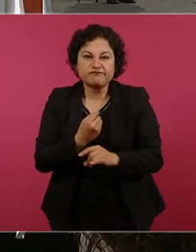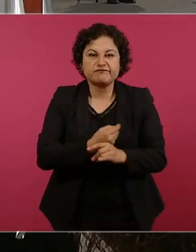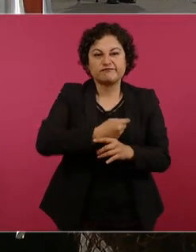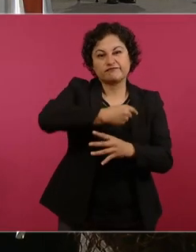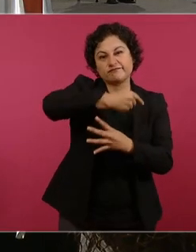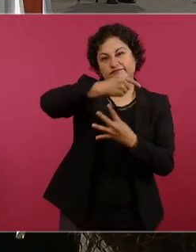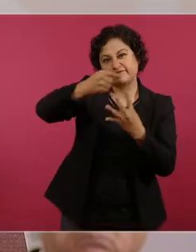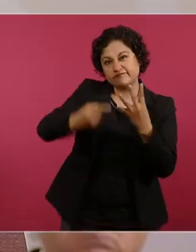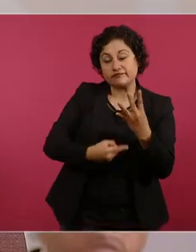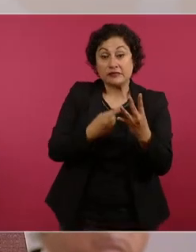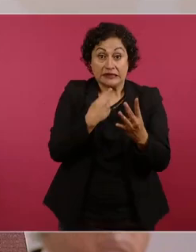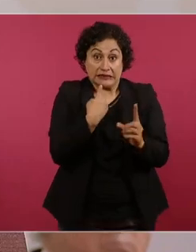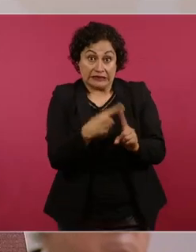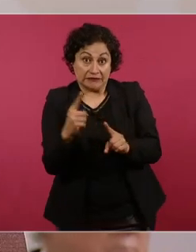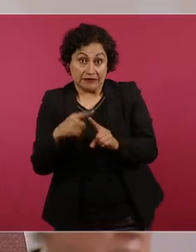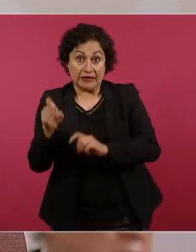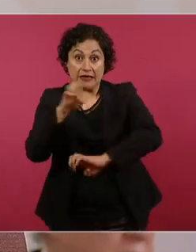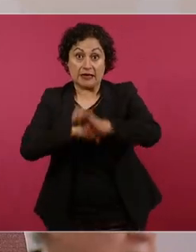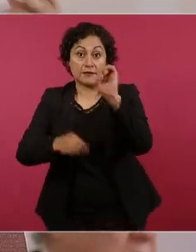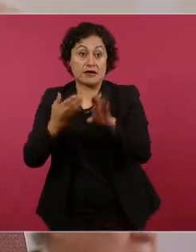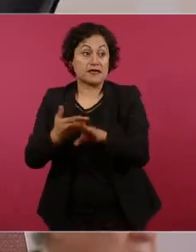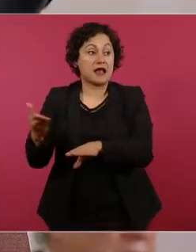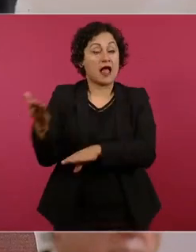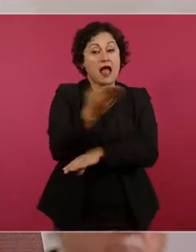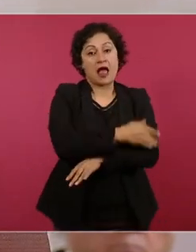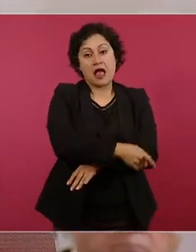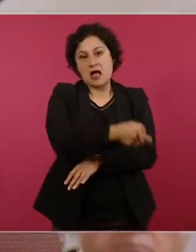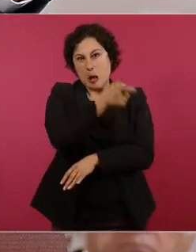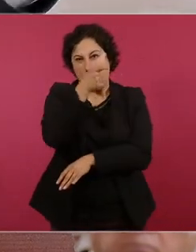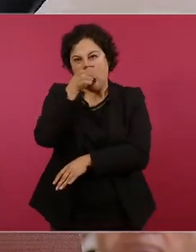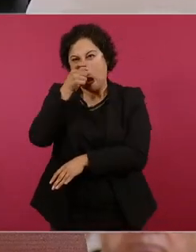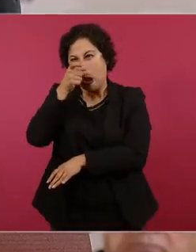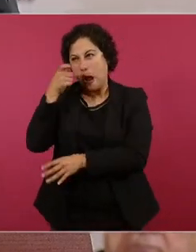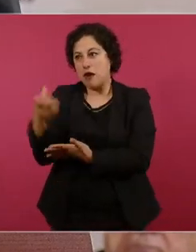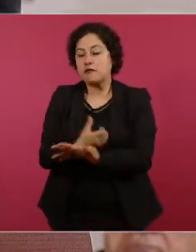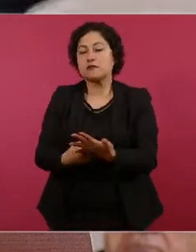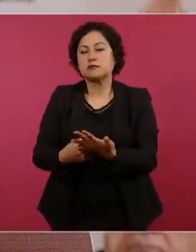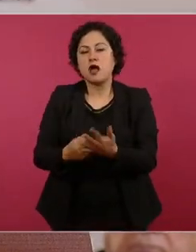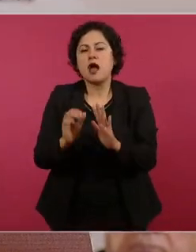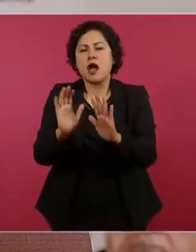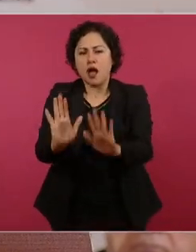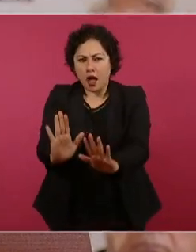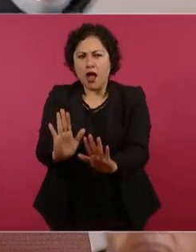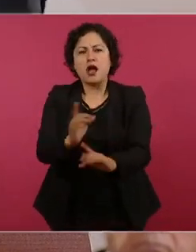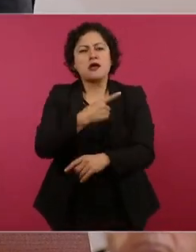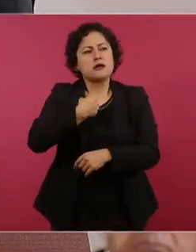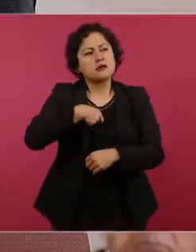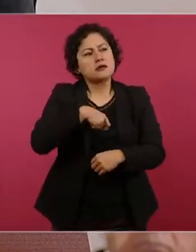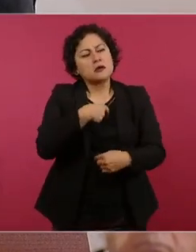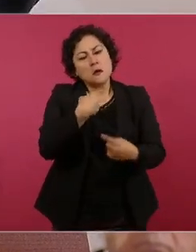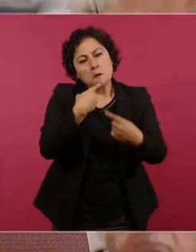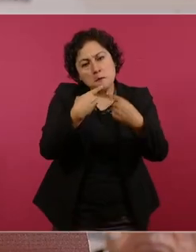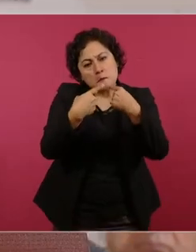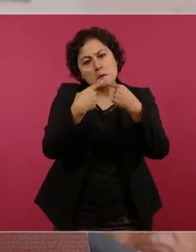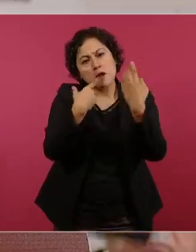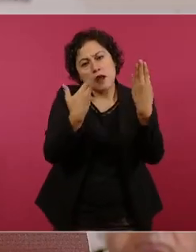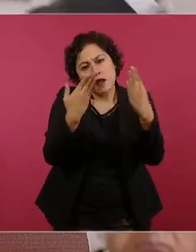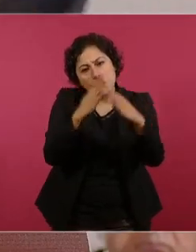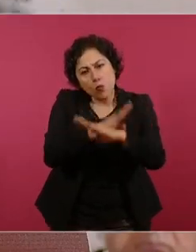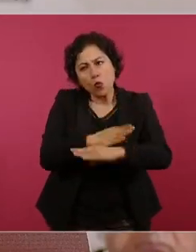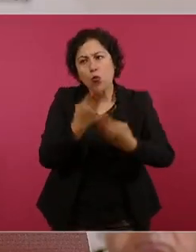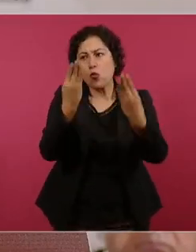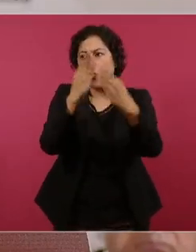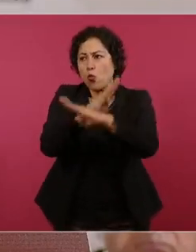leoninos en vez de irnos a los pleitos decimos a ver